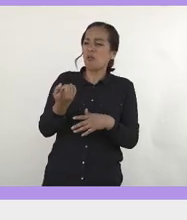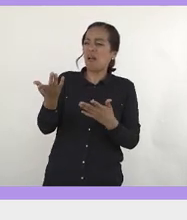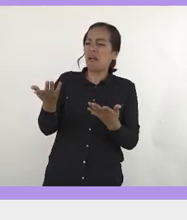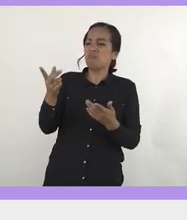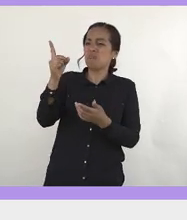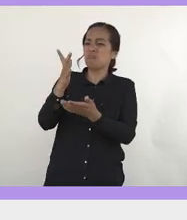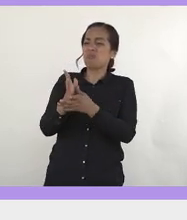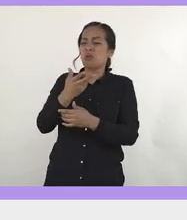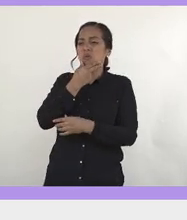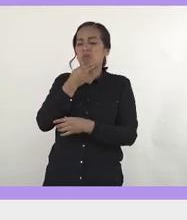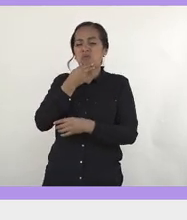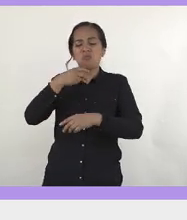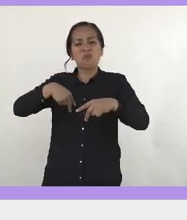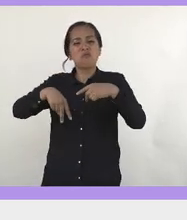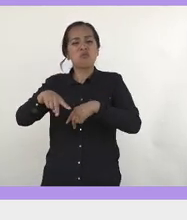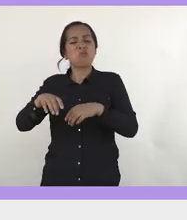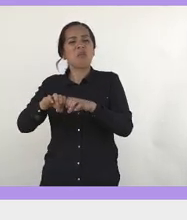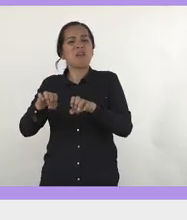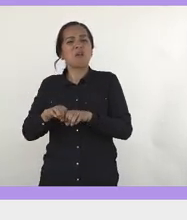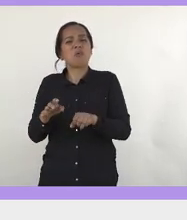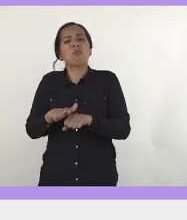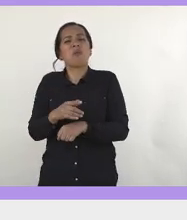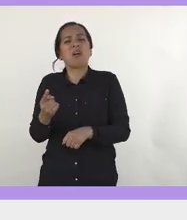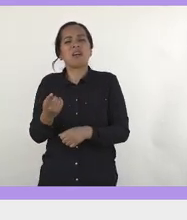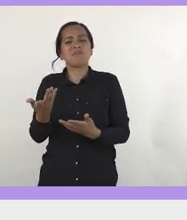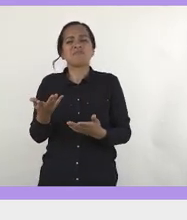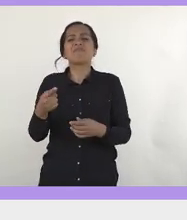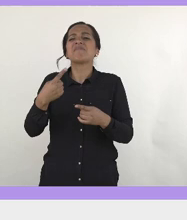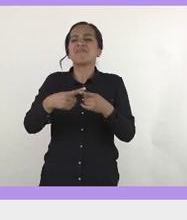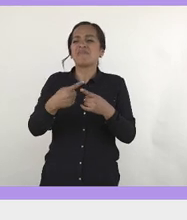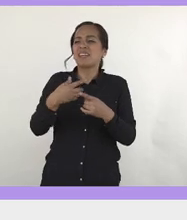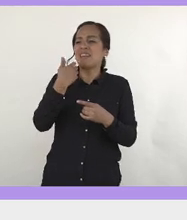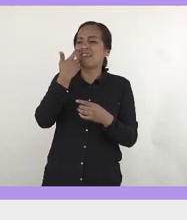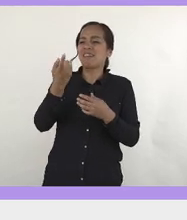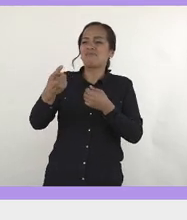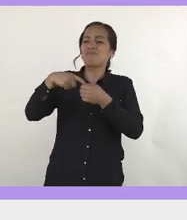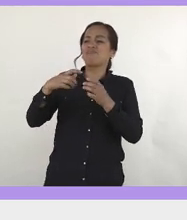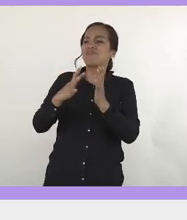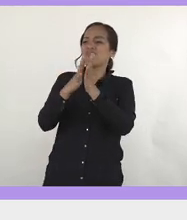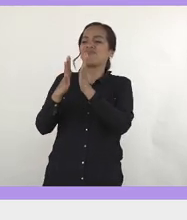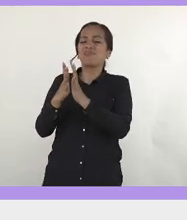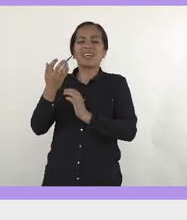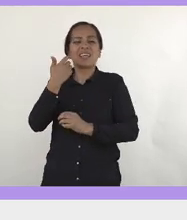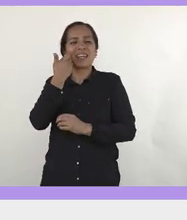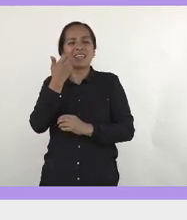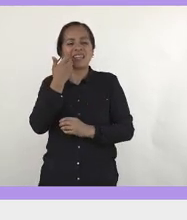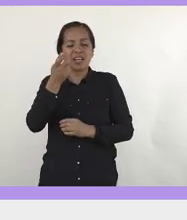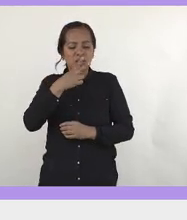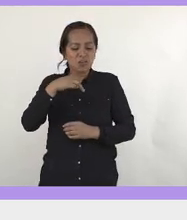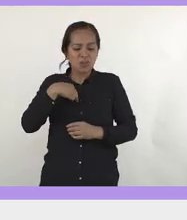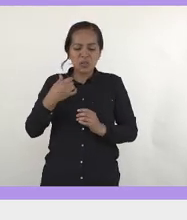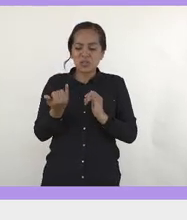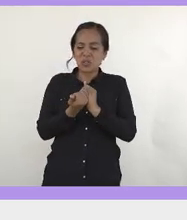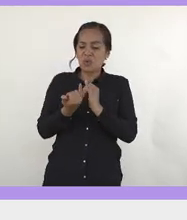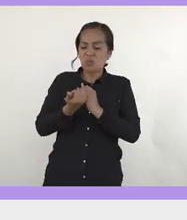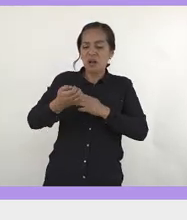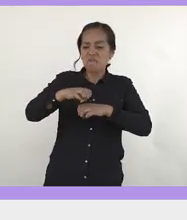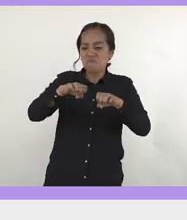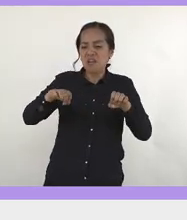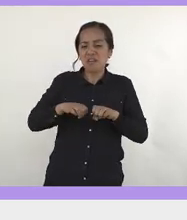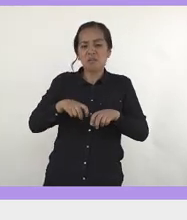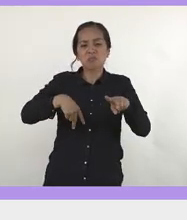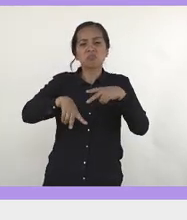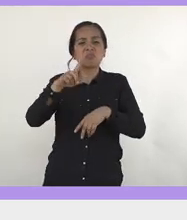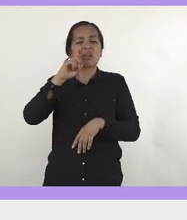una selección femenina? Y empezaron, ¿quién quiere sumarse a esto? ¿Quién quiere que estemos nosotras, en las canchas que